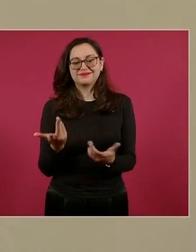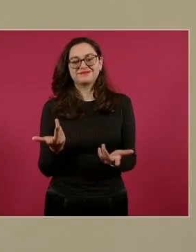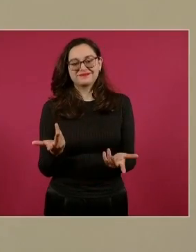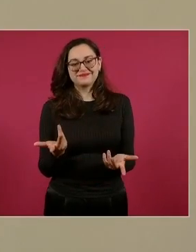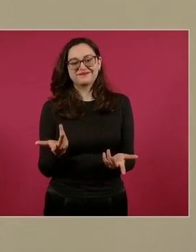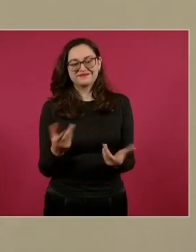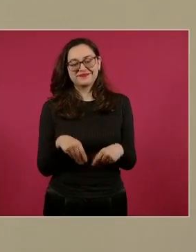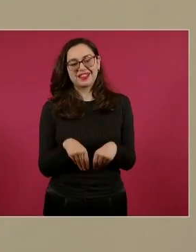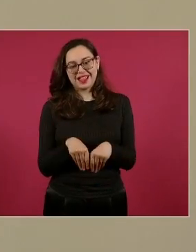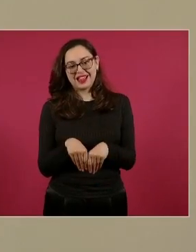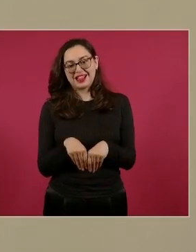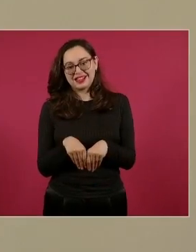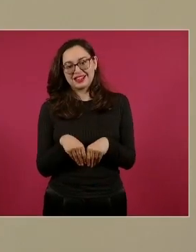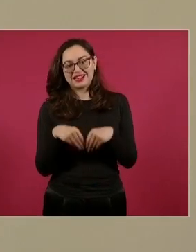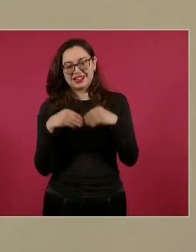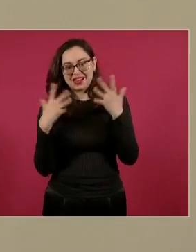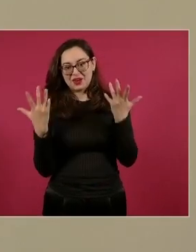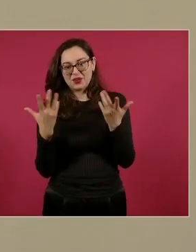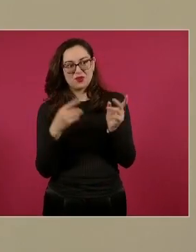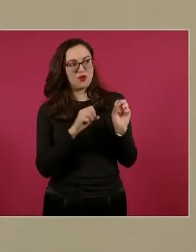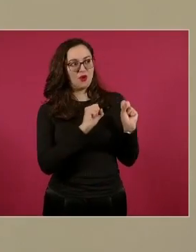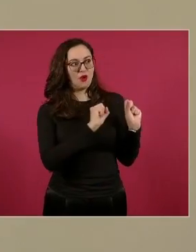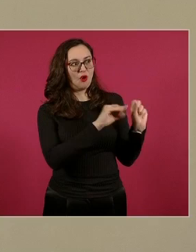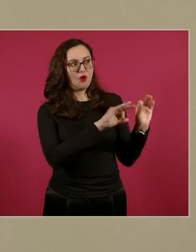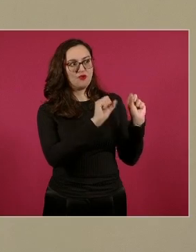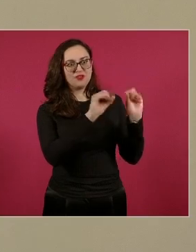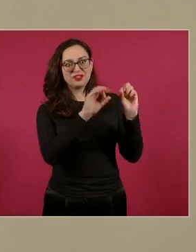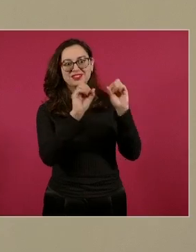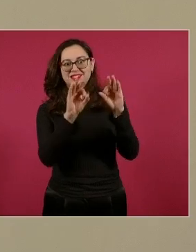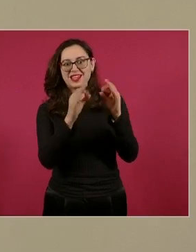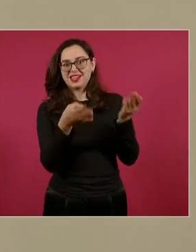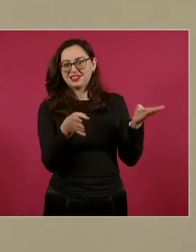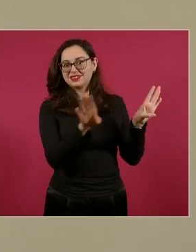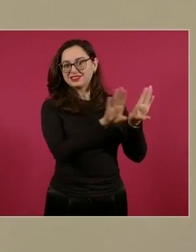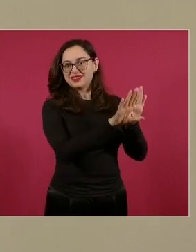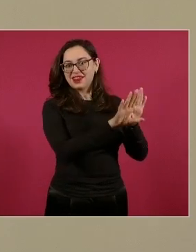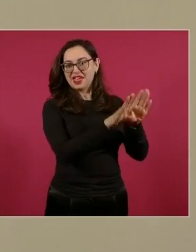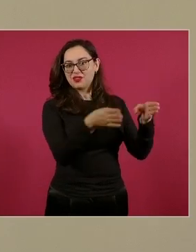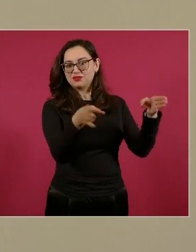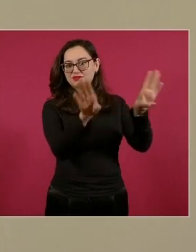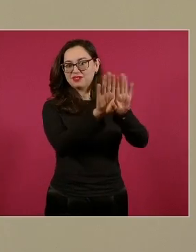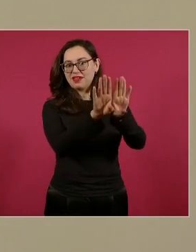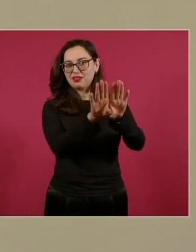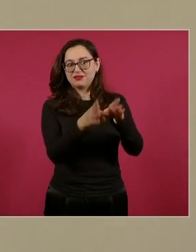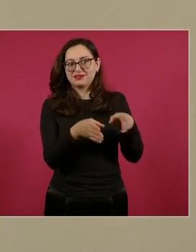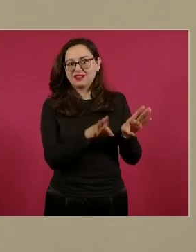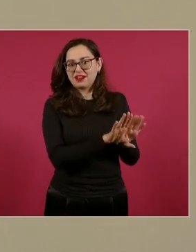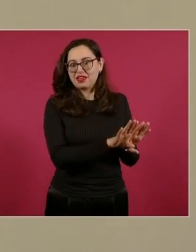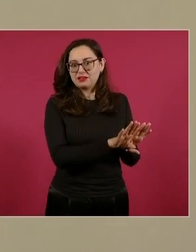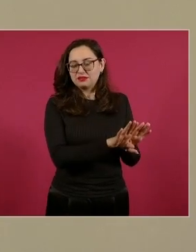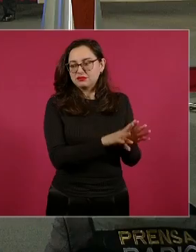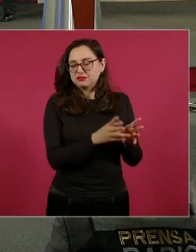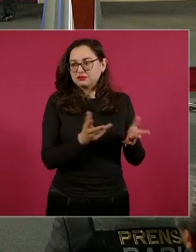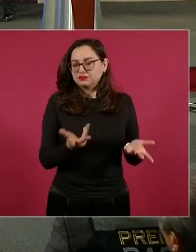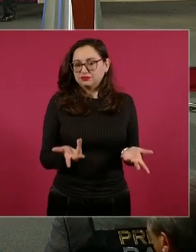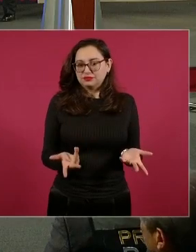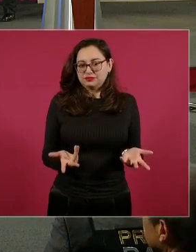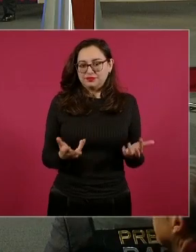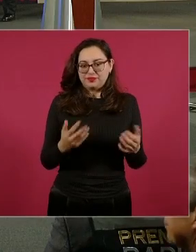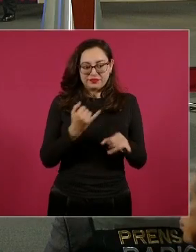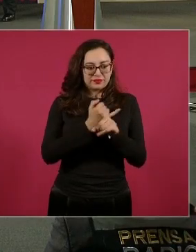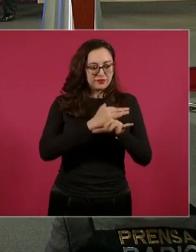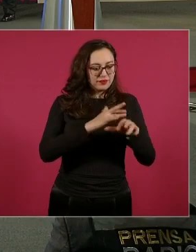por ejemplo, no se puede revisar rápidamente si alguno de los liberados